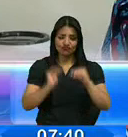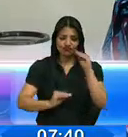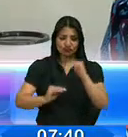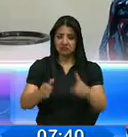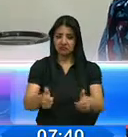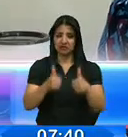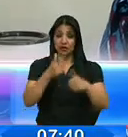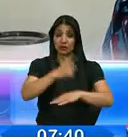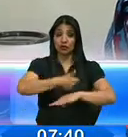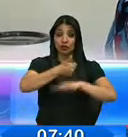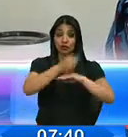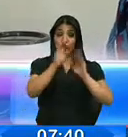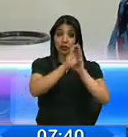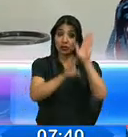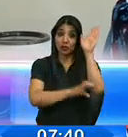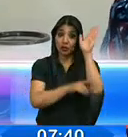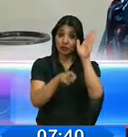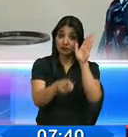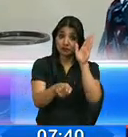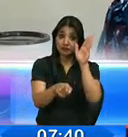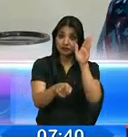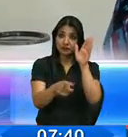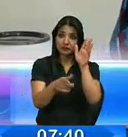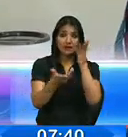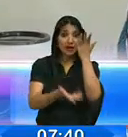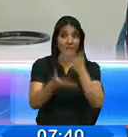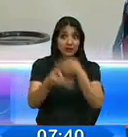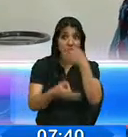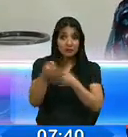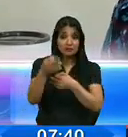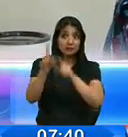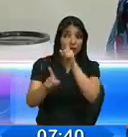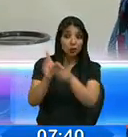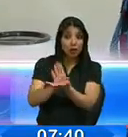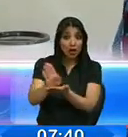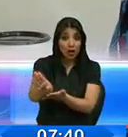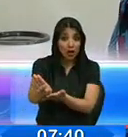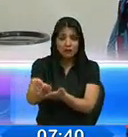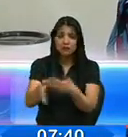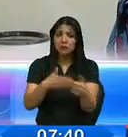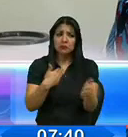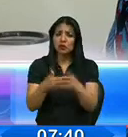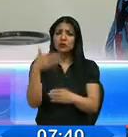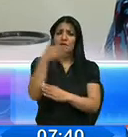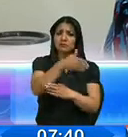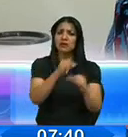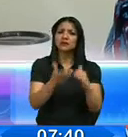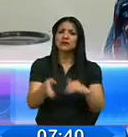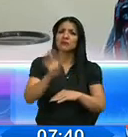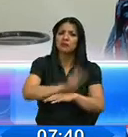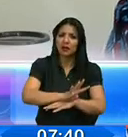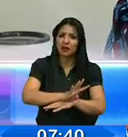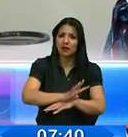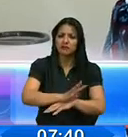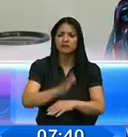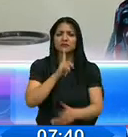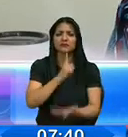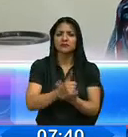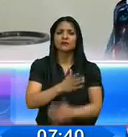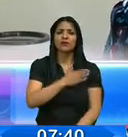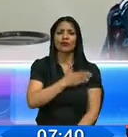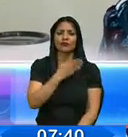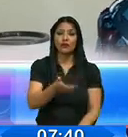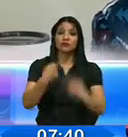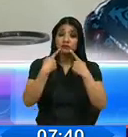niegue las preguntas no cierra las puertas porque podemos ir a la Asamblea. Vean, lo que tenemos que estar confiados y ese sí es un